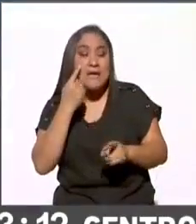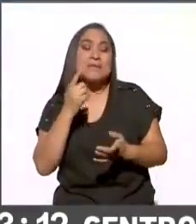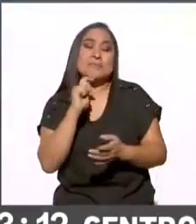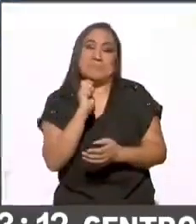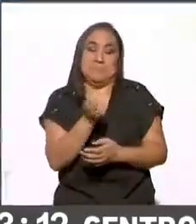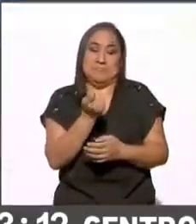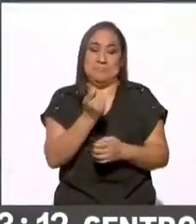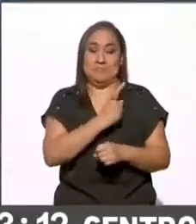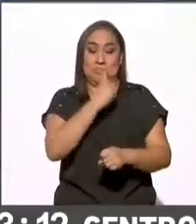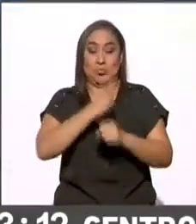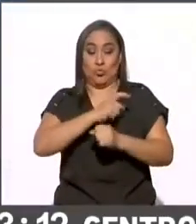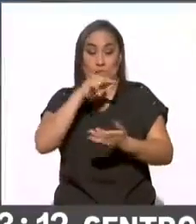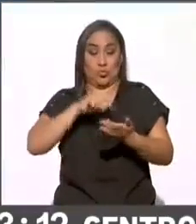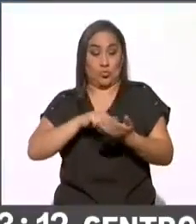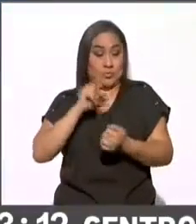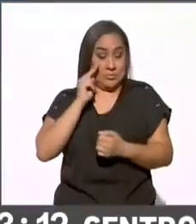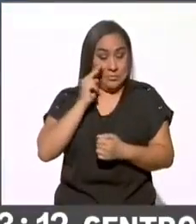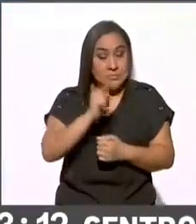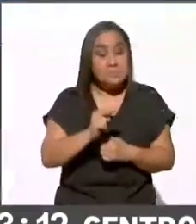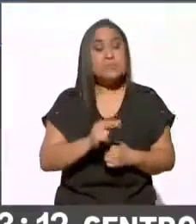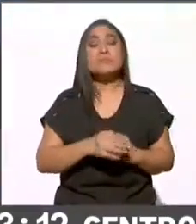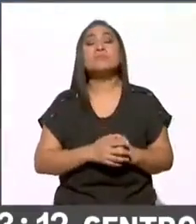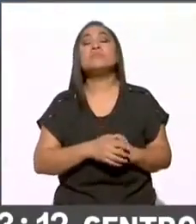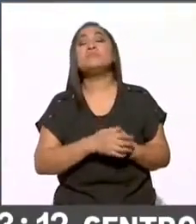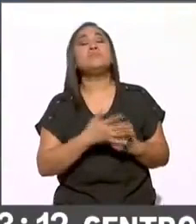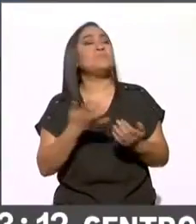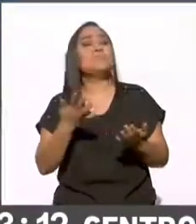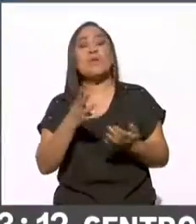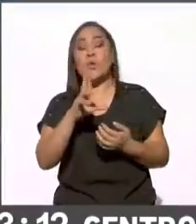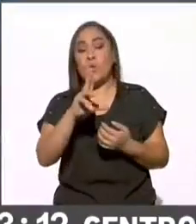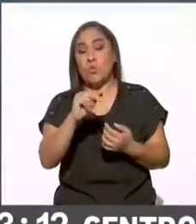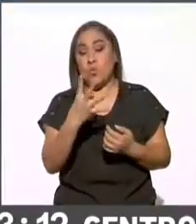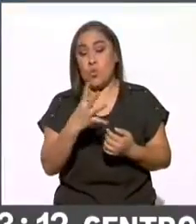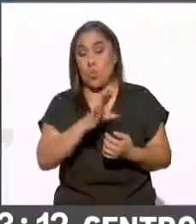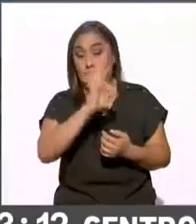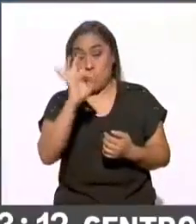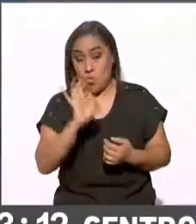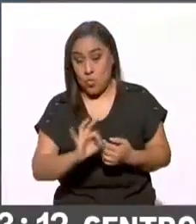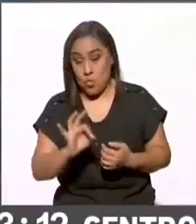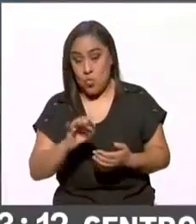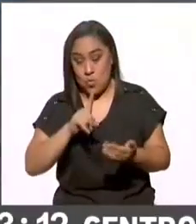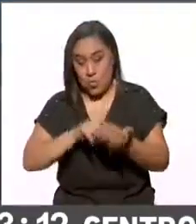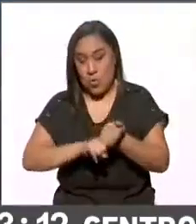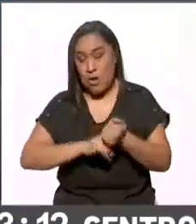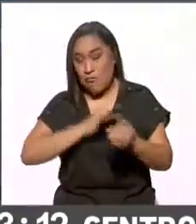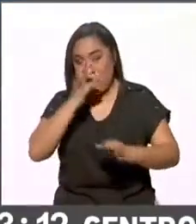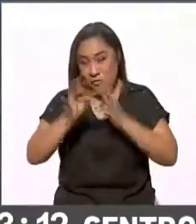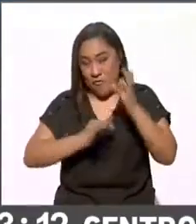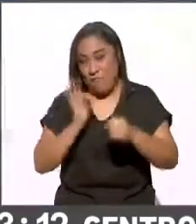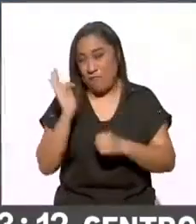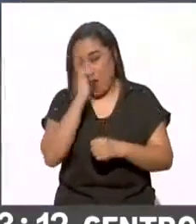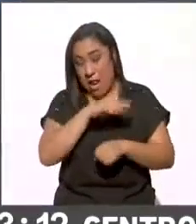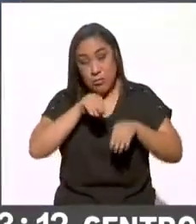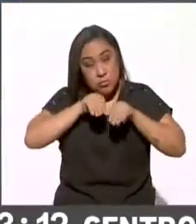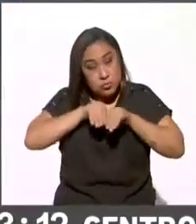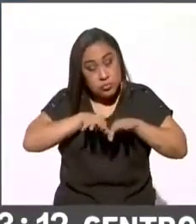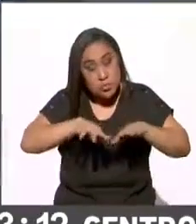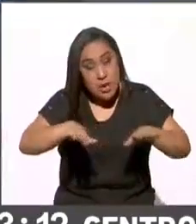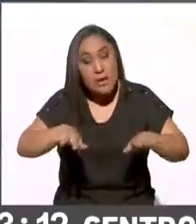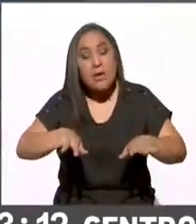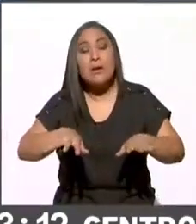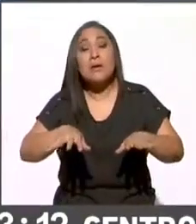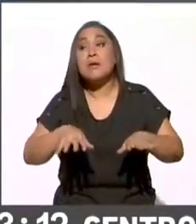en primer lugar. La mayor cantidad, 84% de la información falsa que circuló son